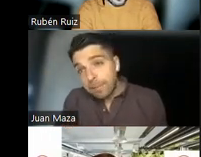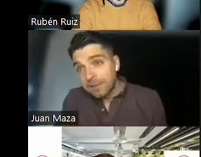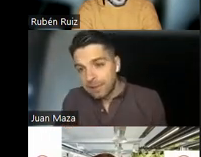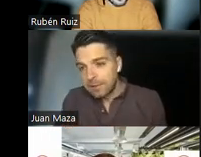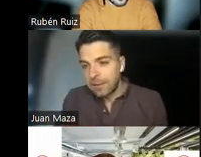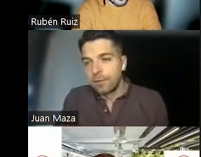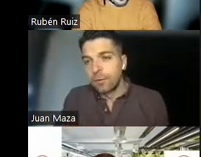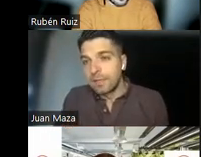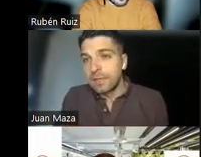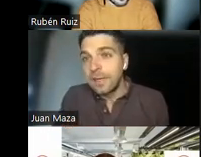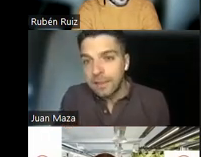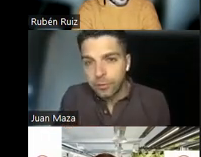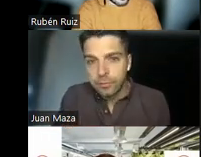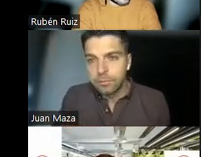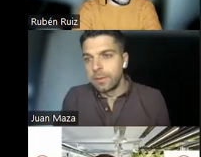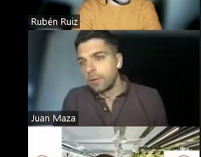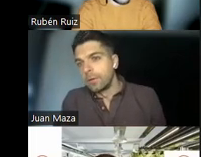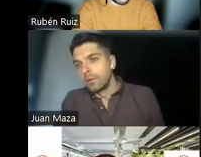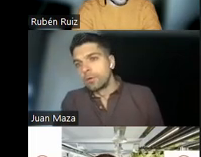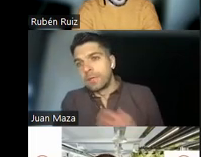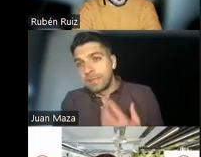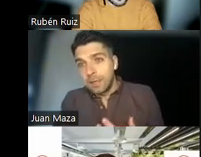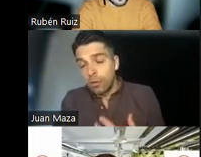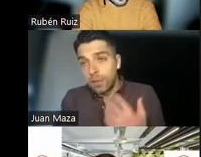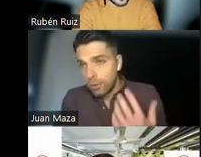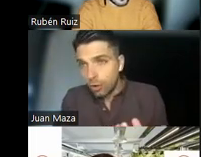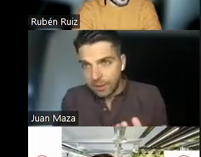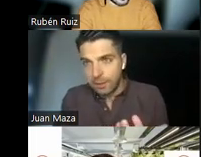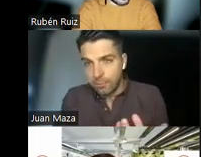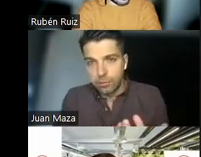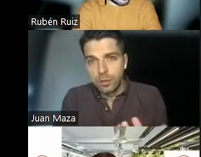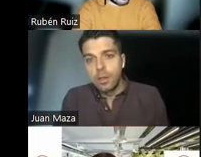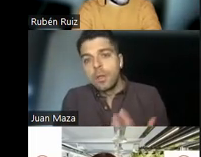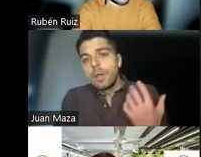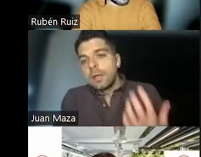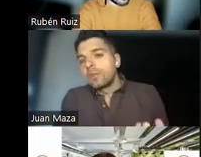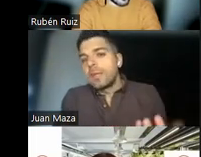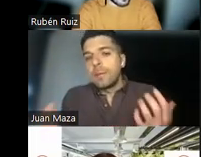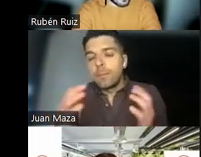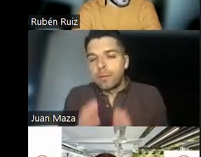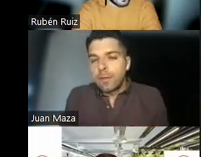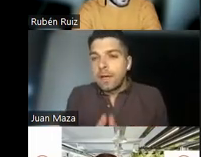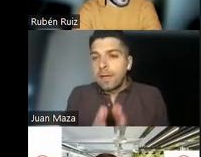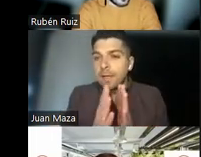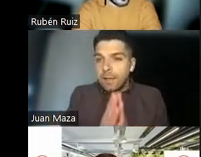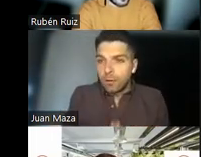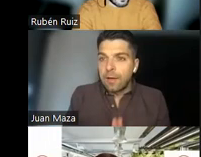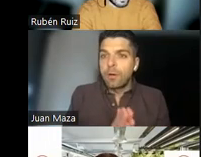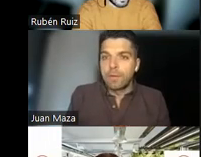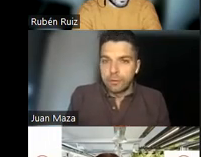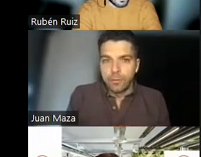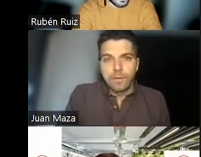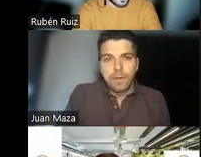¿Qué pasa? Que nos gustaría tener esto, pero nos gustaría tenerlo y no lo tenemos. Estos serían potenciales